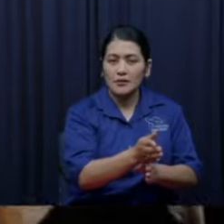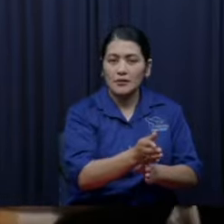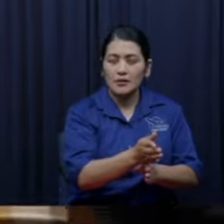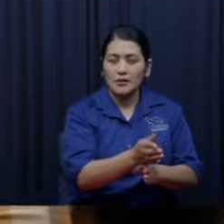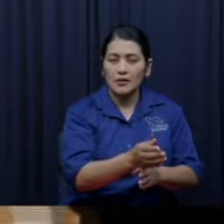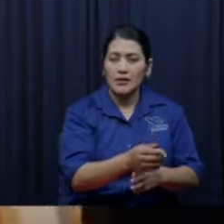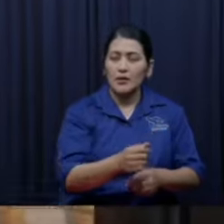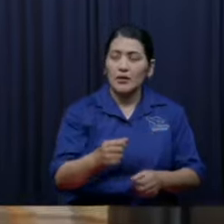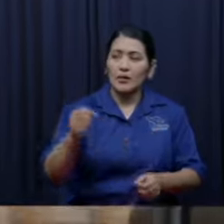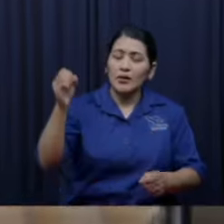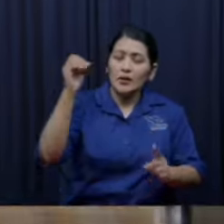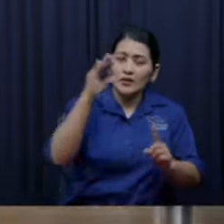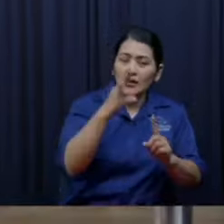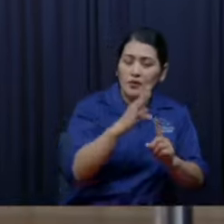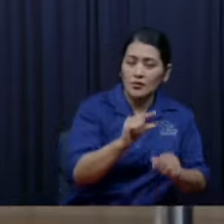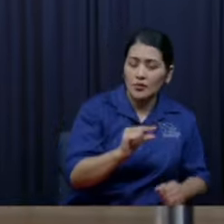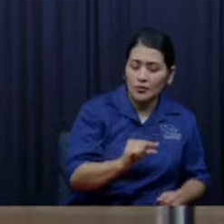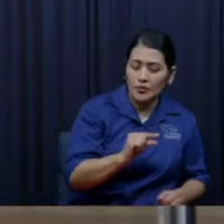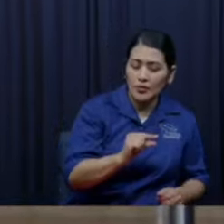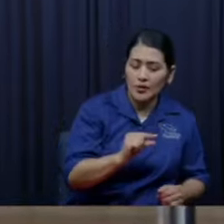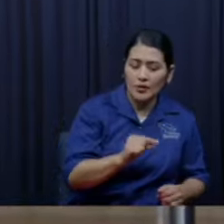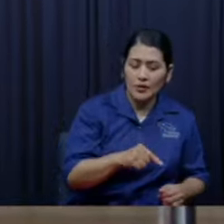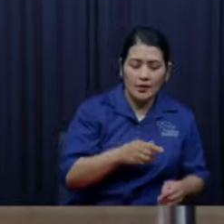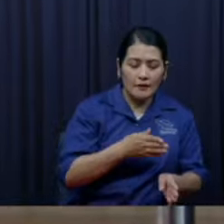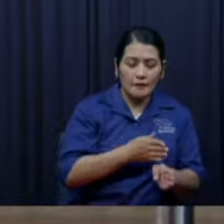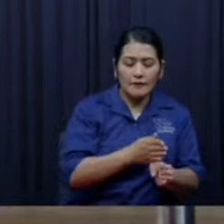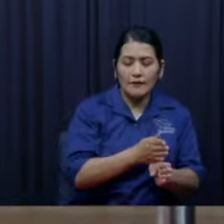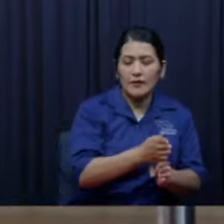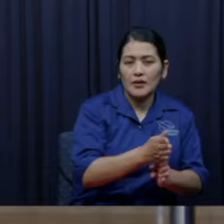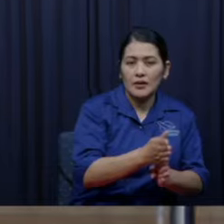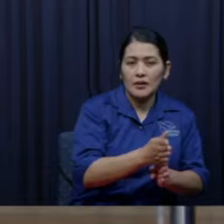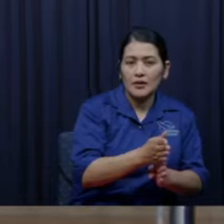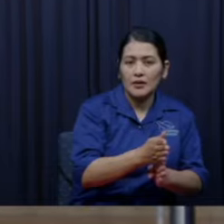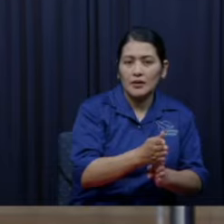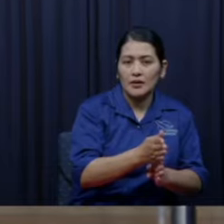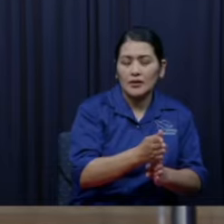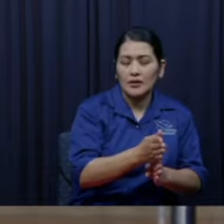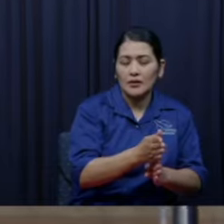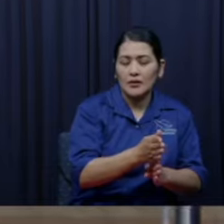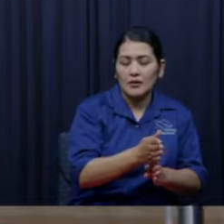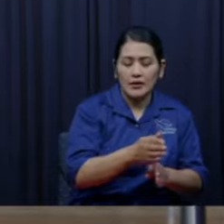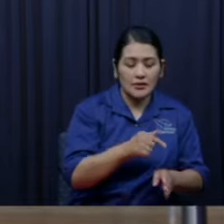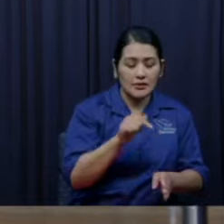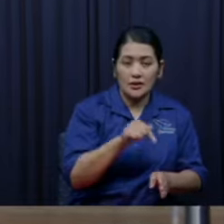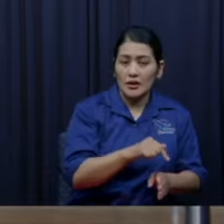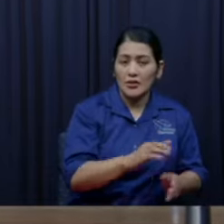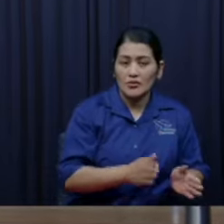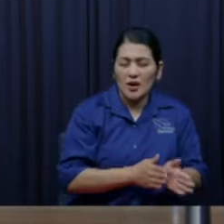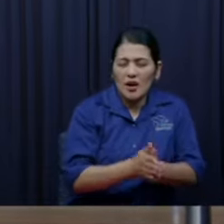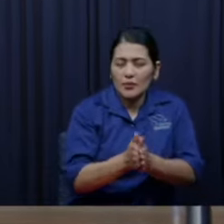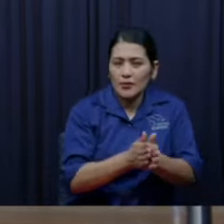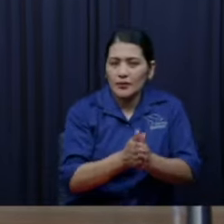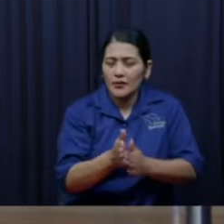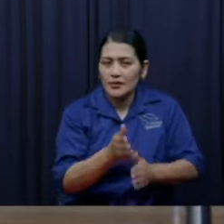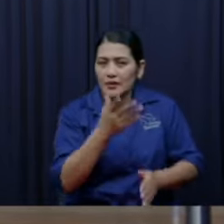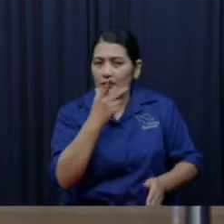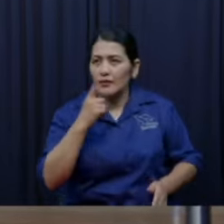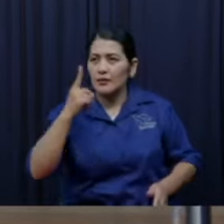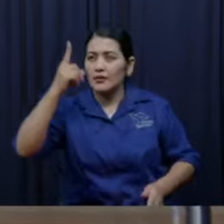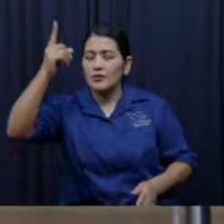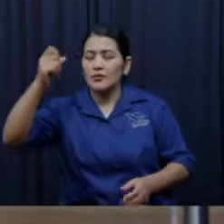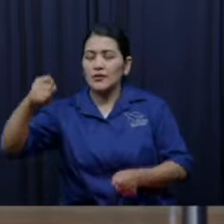no disipes mire mira, mira ahorita te voy a dejar en paz porque yo sé que hasta aquí oigo el ruido de las del hambre